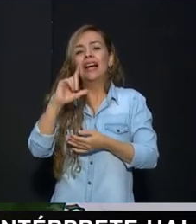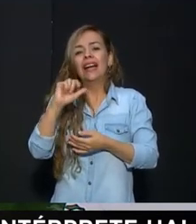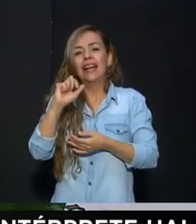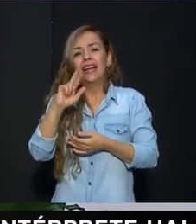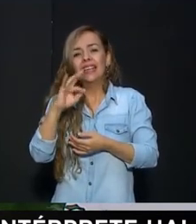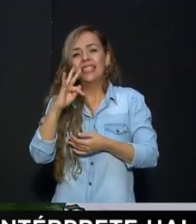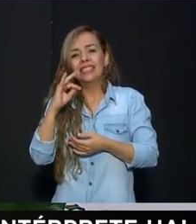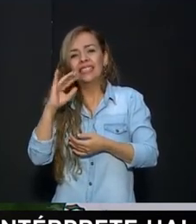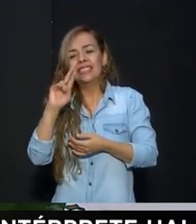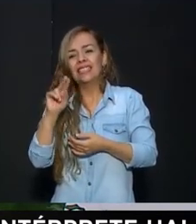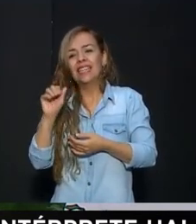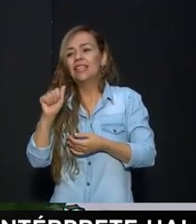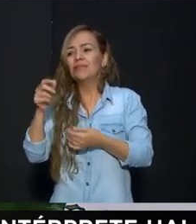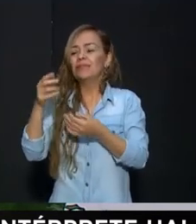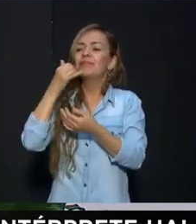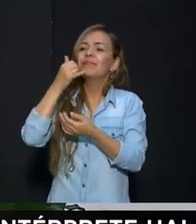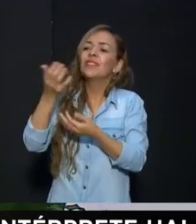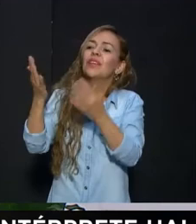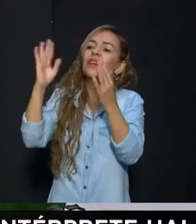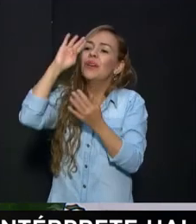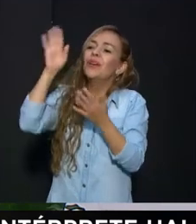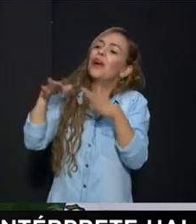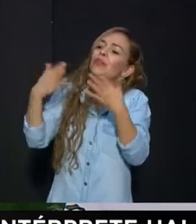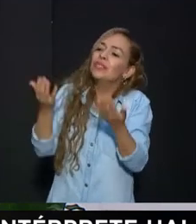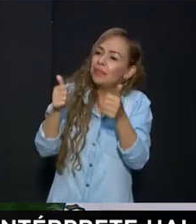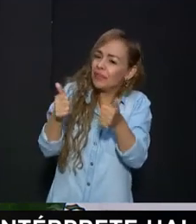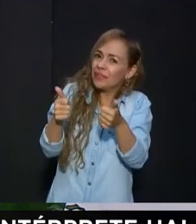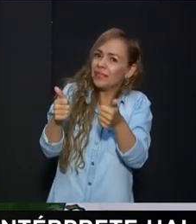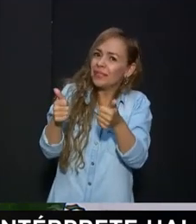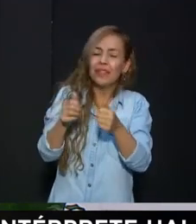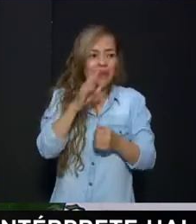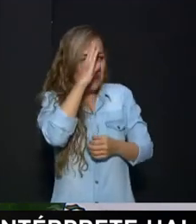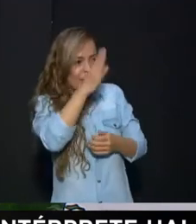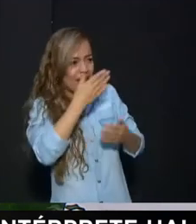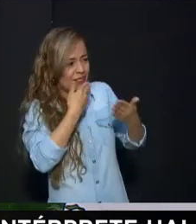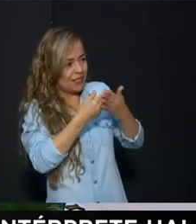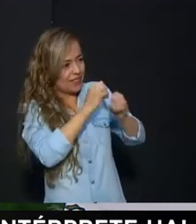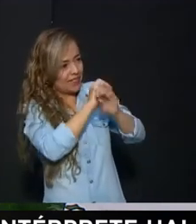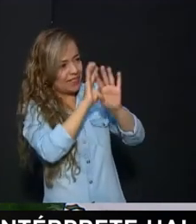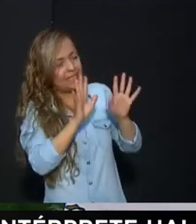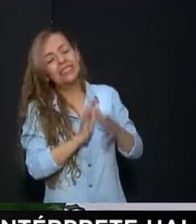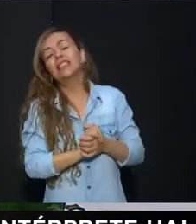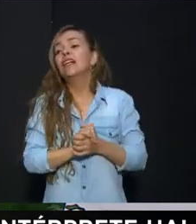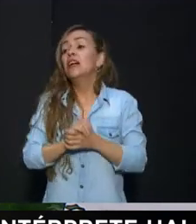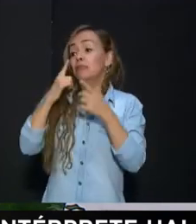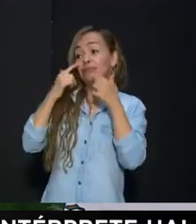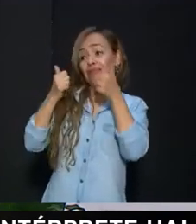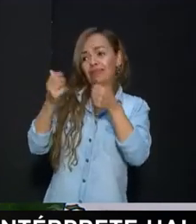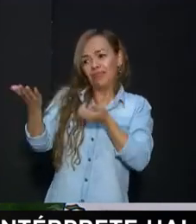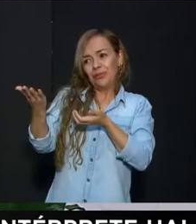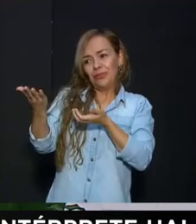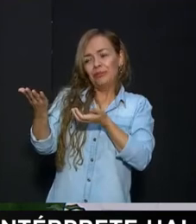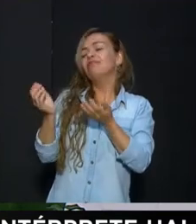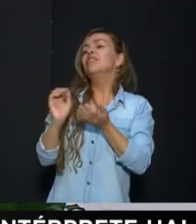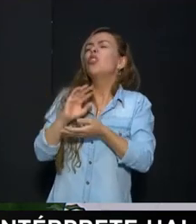¿Cómo vamos? Hola Buenos días Buenos días Bueno que rico Tenerlas de nuevo acá Y veníamos hablando Con ellas De cómo se han